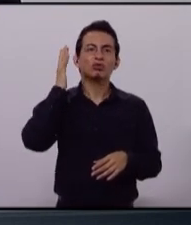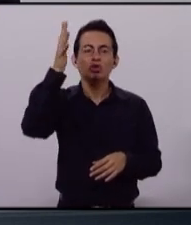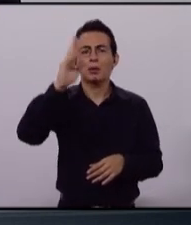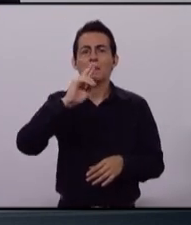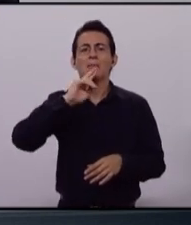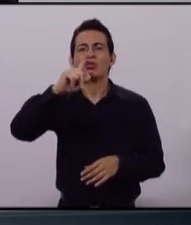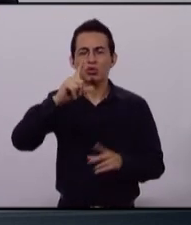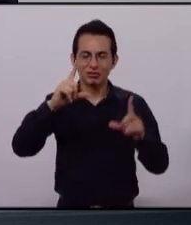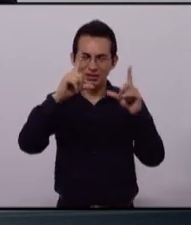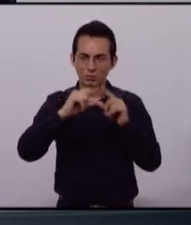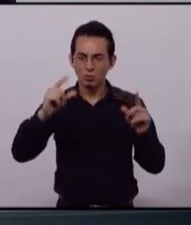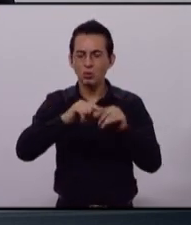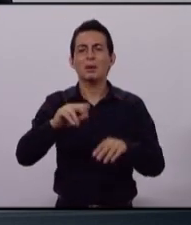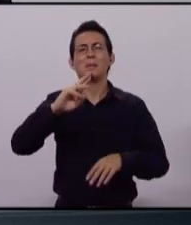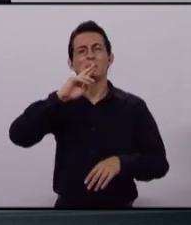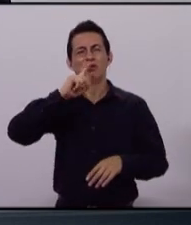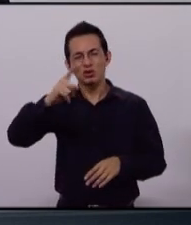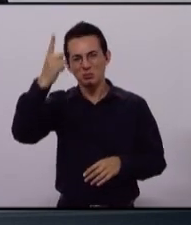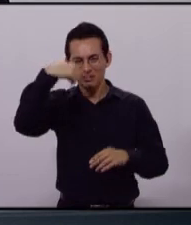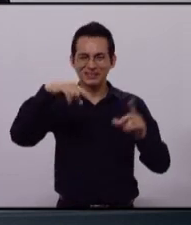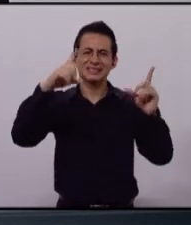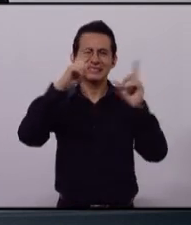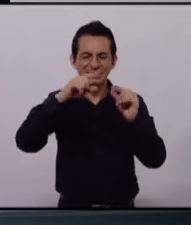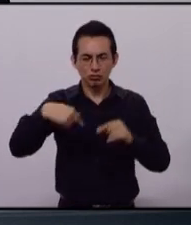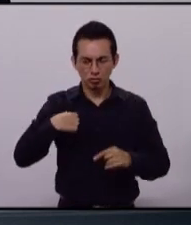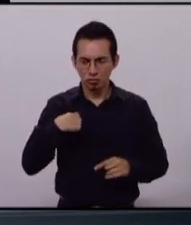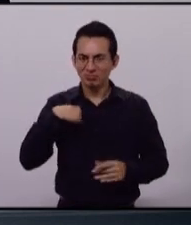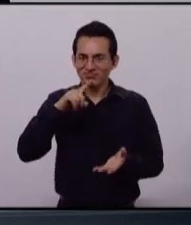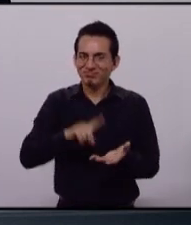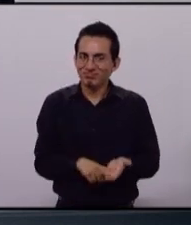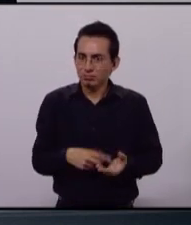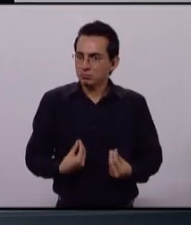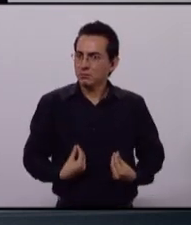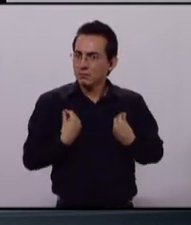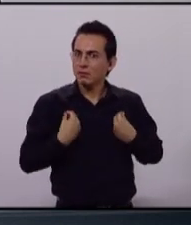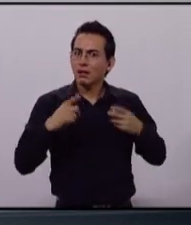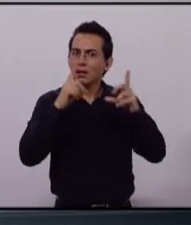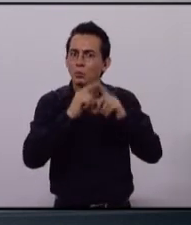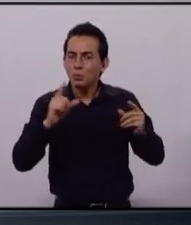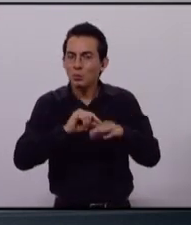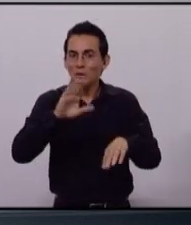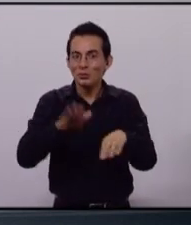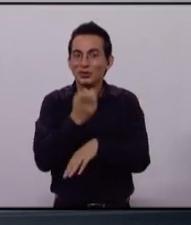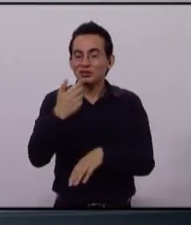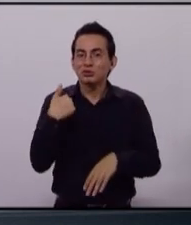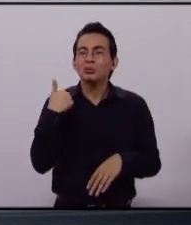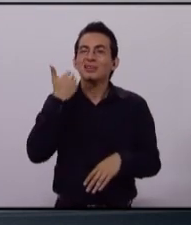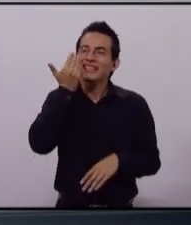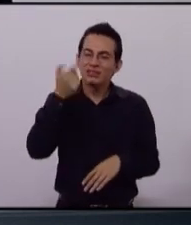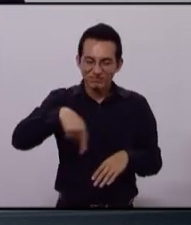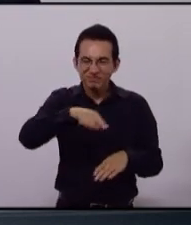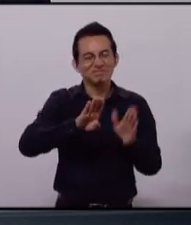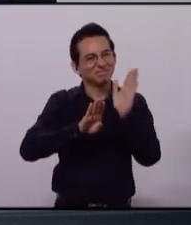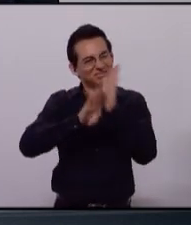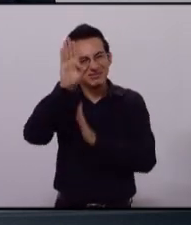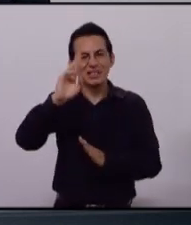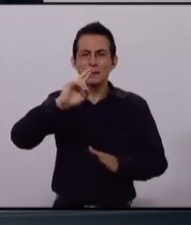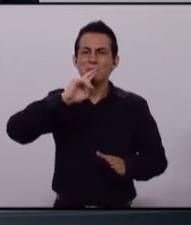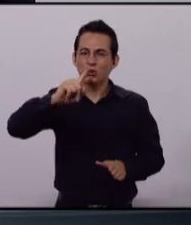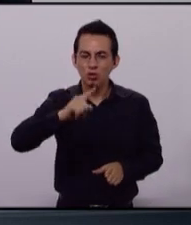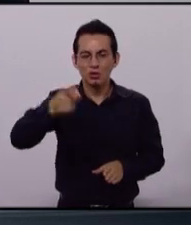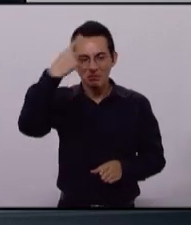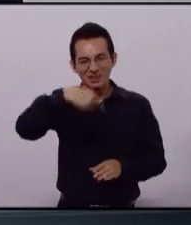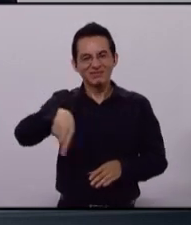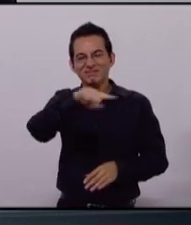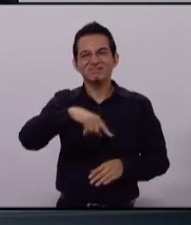queremos lo mejor para Zapopan porque aquí vivimos, queremos que todo esto avance, seamos propositivos,